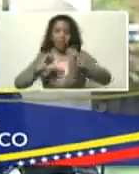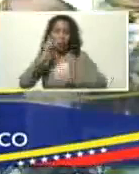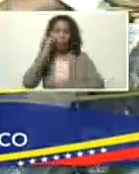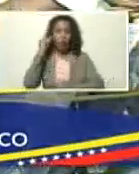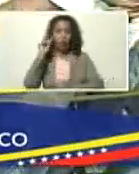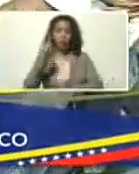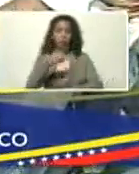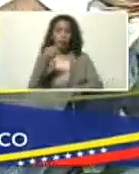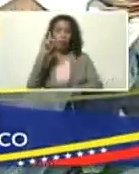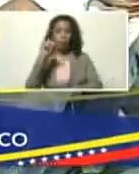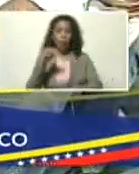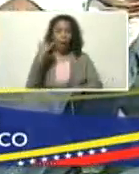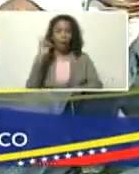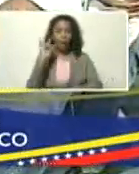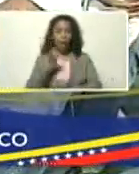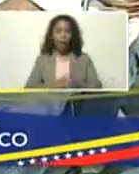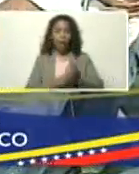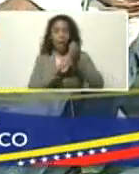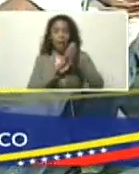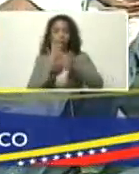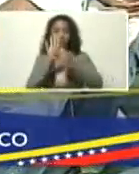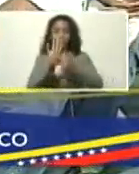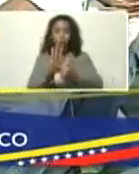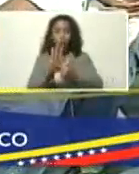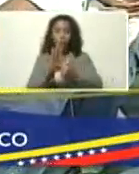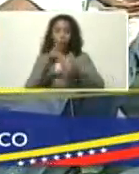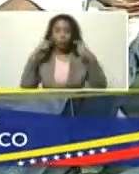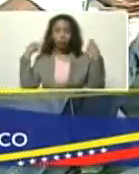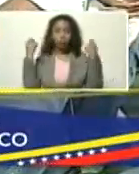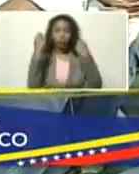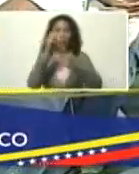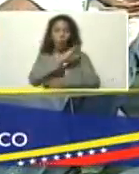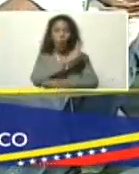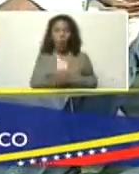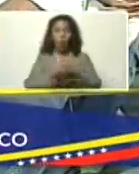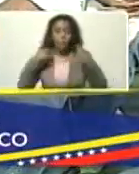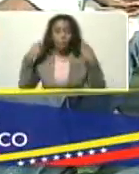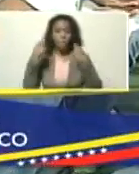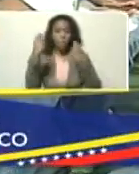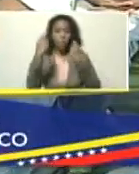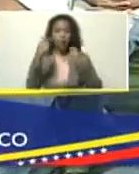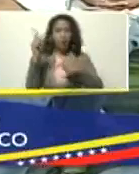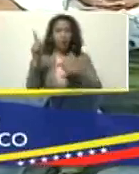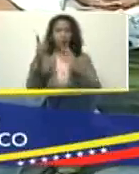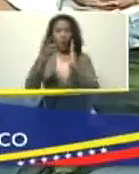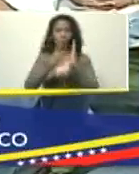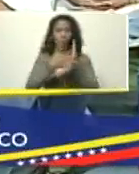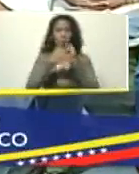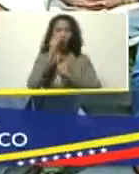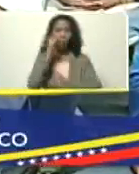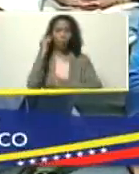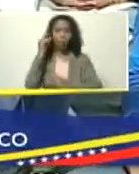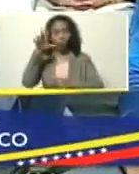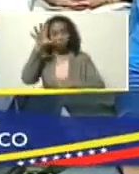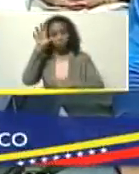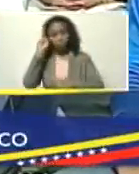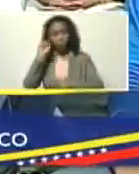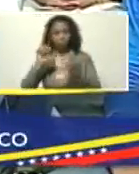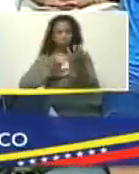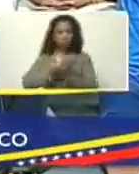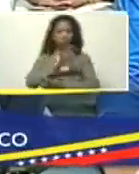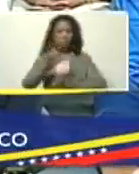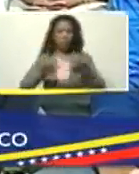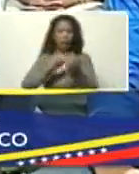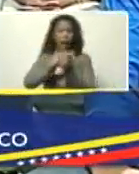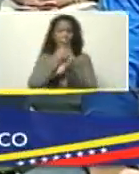también que estaba dirigido a las innovaciones del poder popular, a los tecnólogos, a las tecnólogas, entendiendo que la problemática